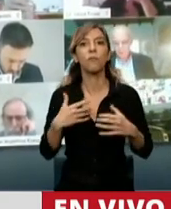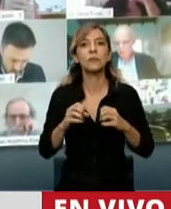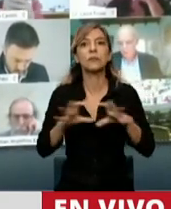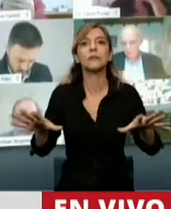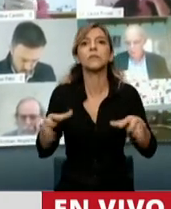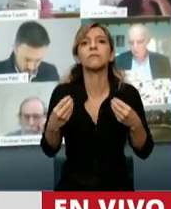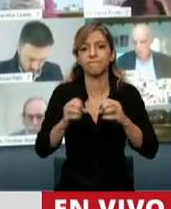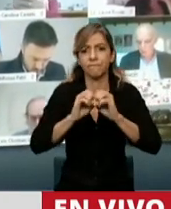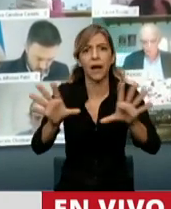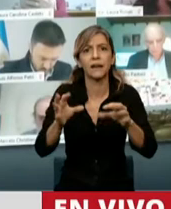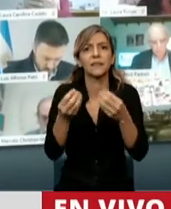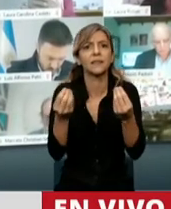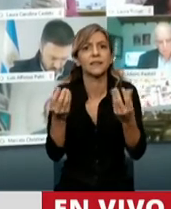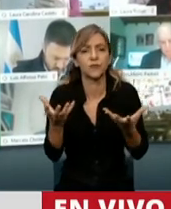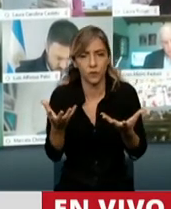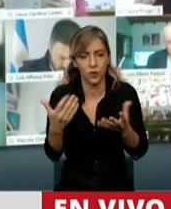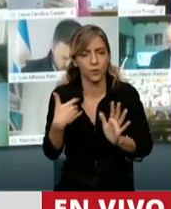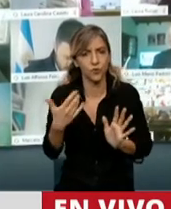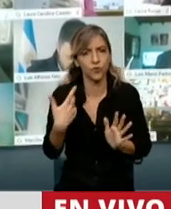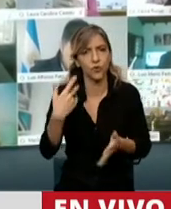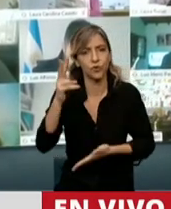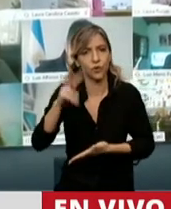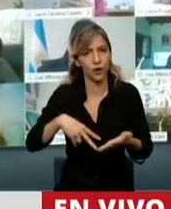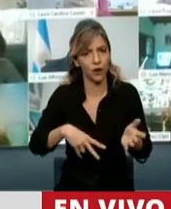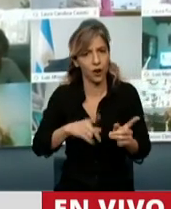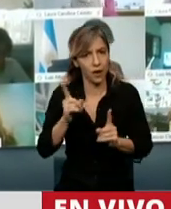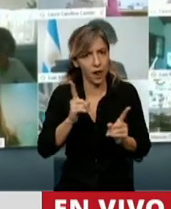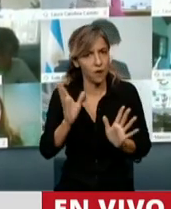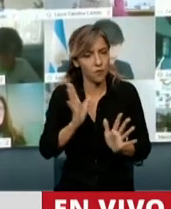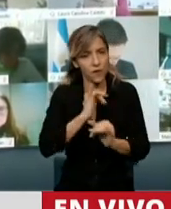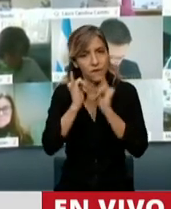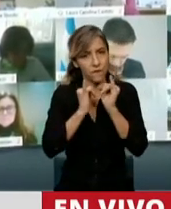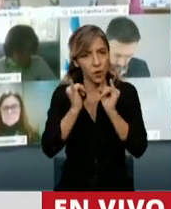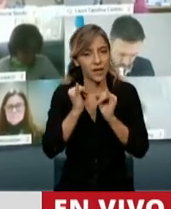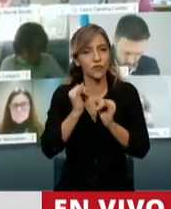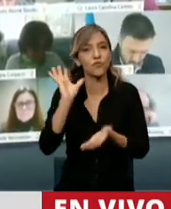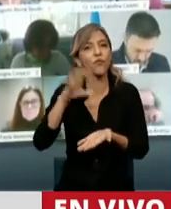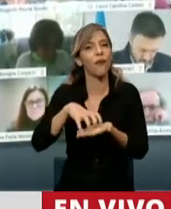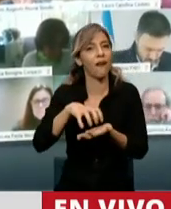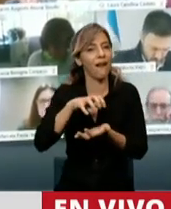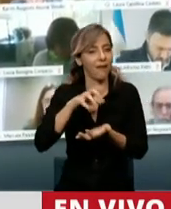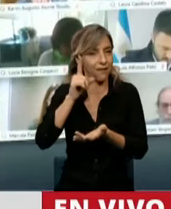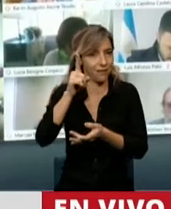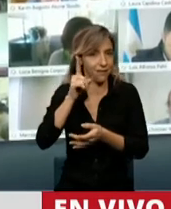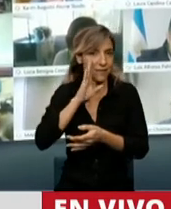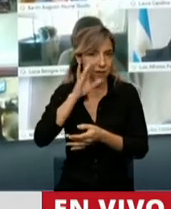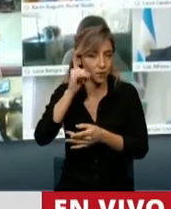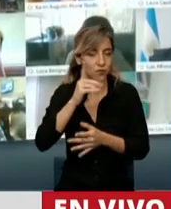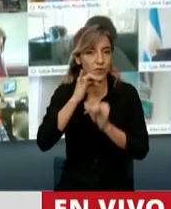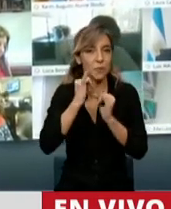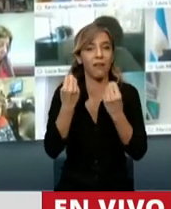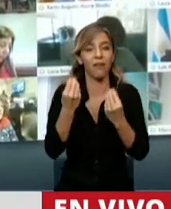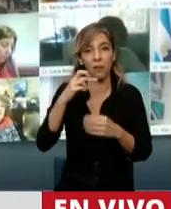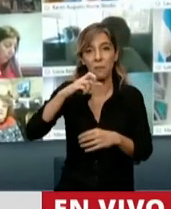leer unos números de la Oficina de Análisis Económico de la Agencia Oficial del Banco de Estados Unidos, que plantea que el PBI